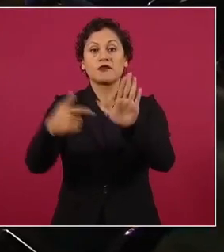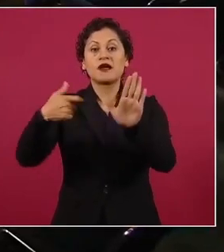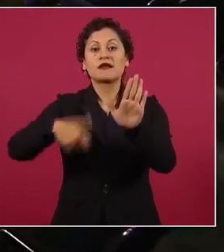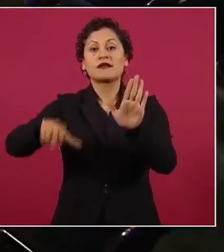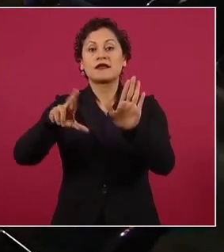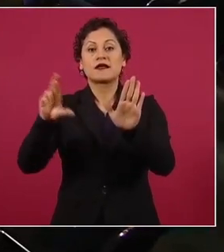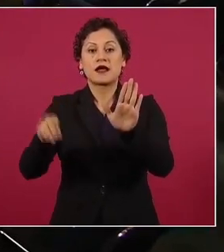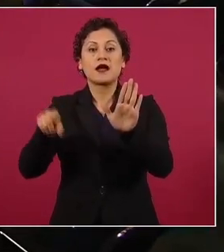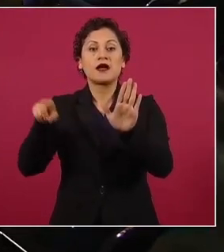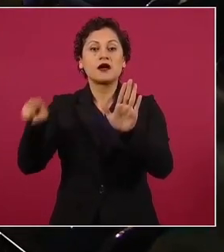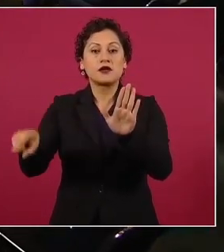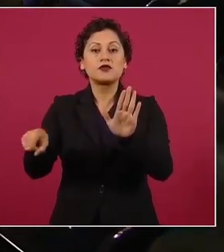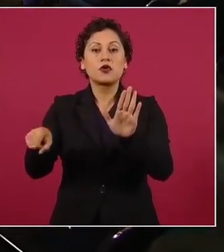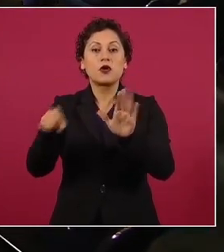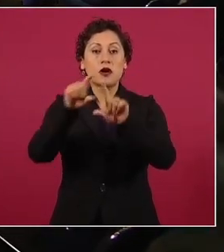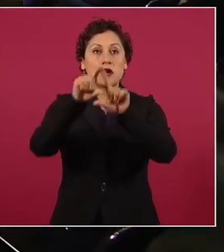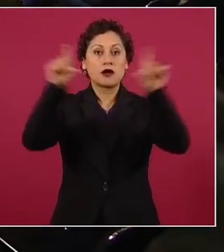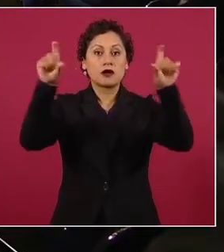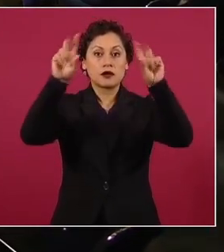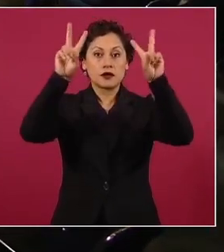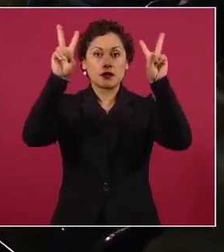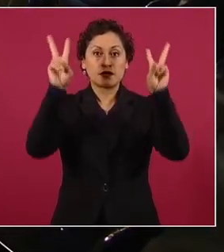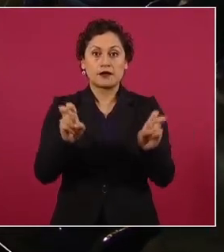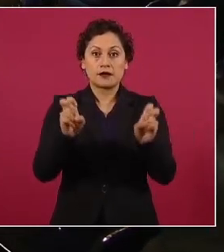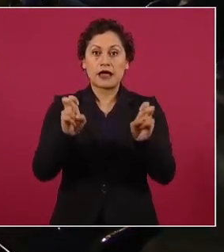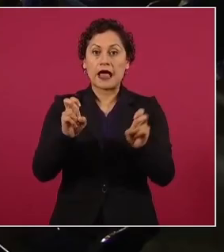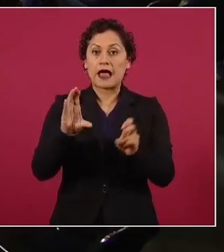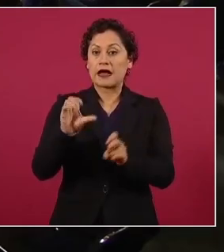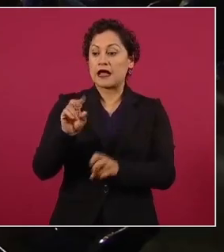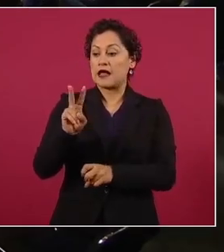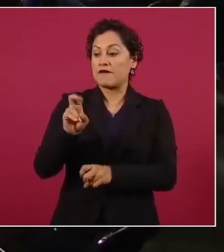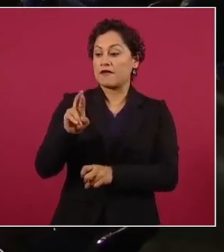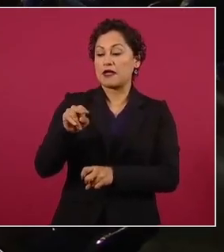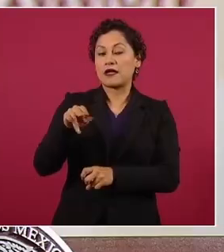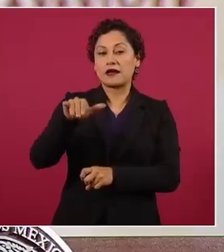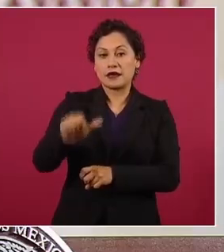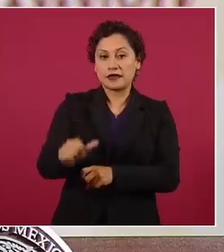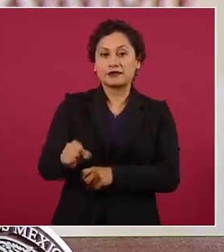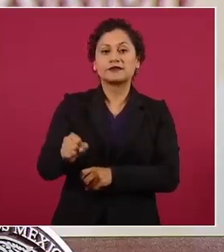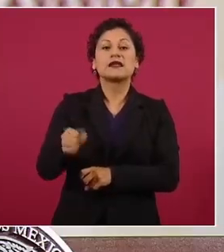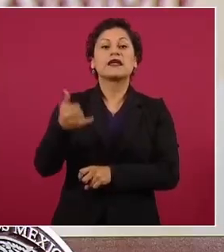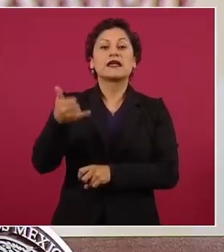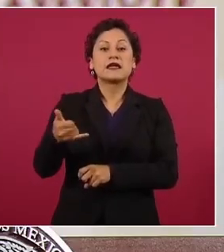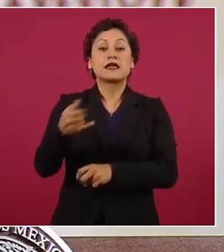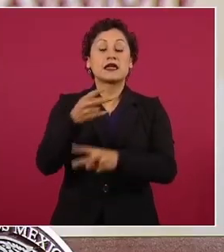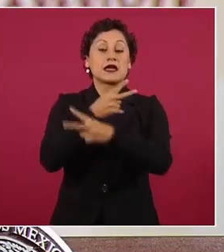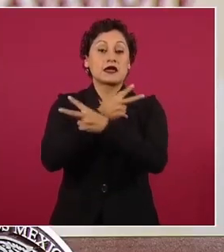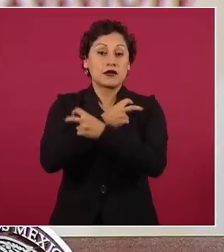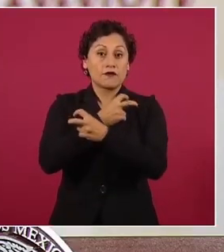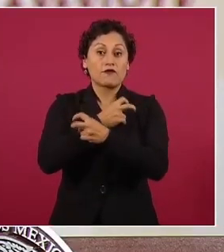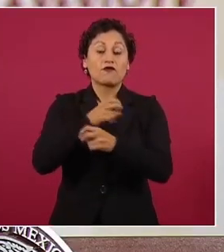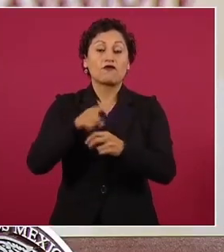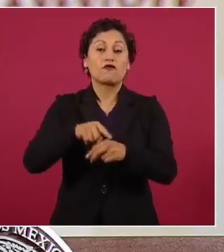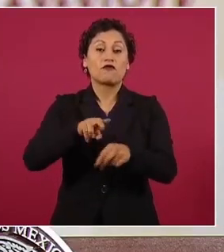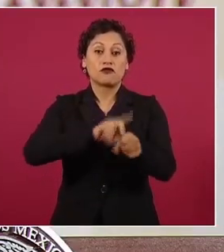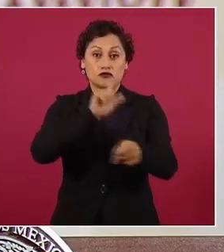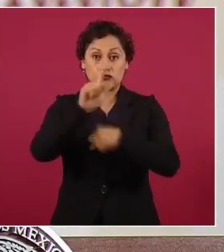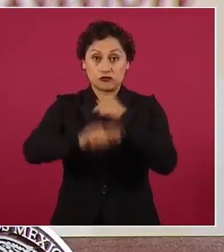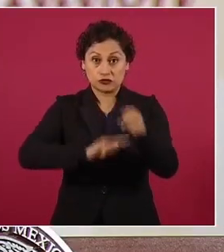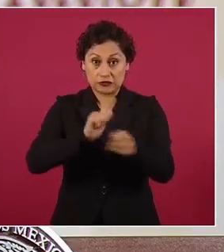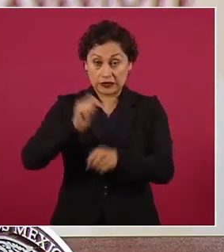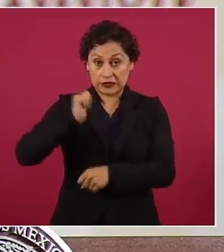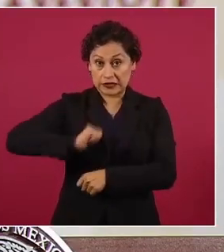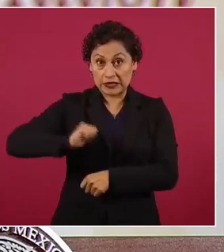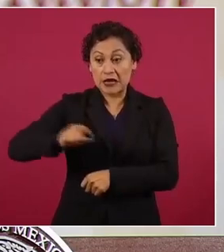con el título Cavernas y un fósil bajo el Tren Maya. Al respecto, el Instituto Nacional de Antropología e